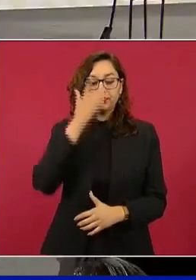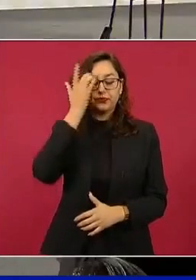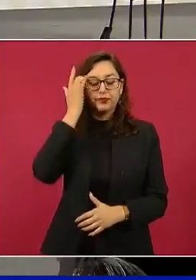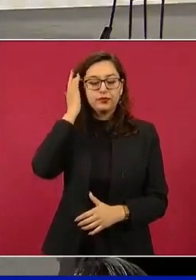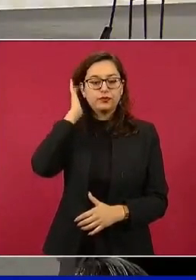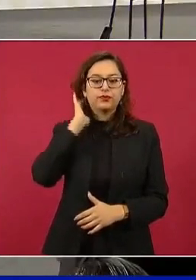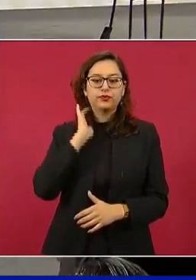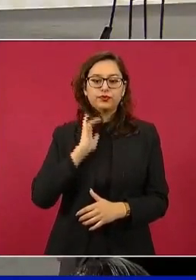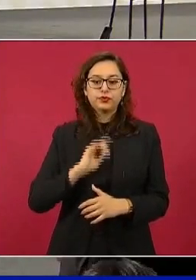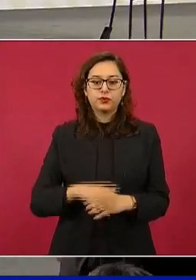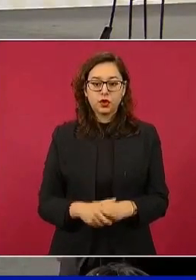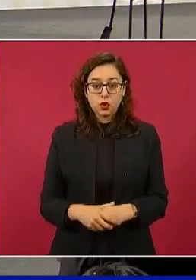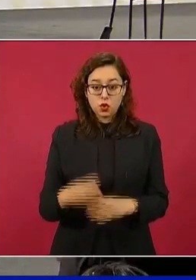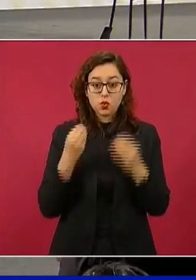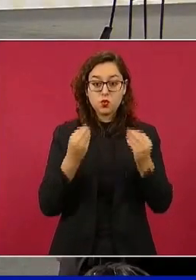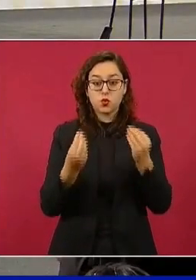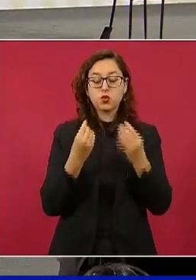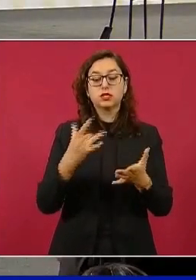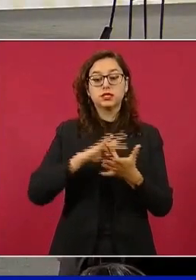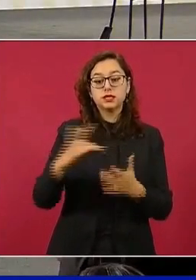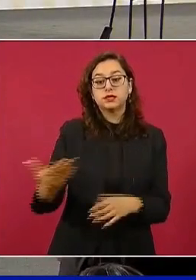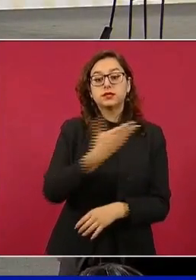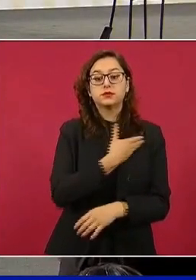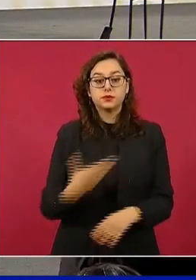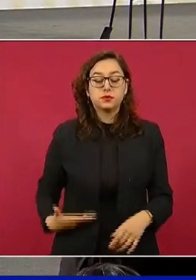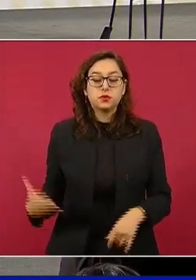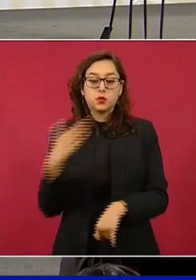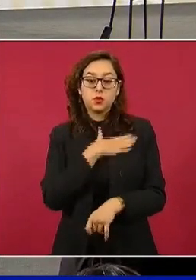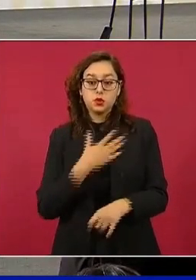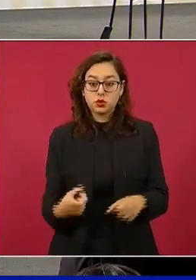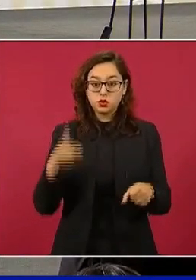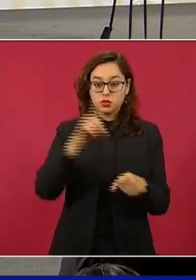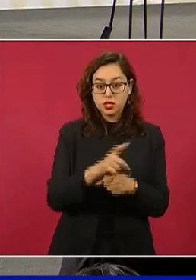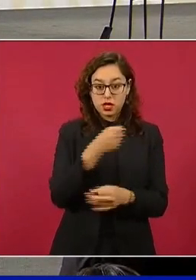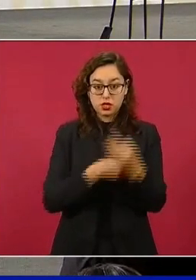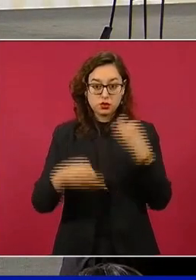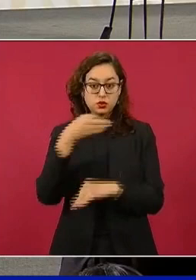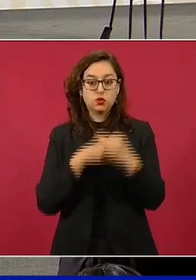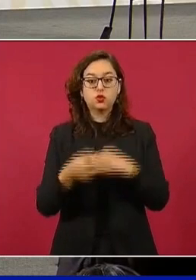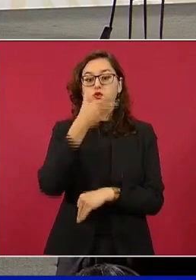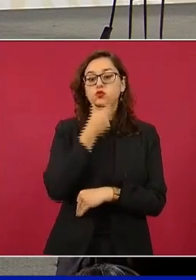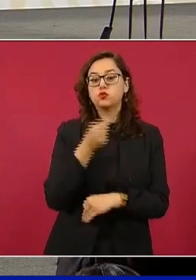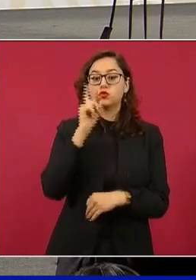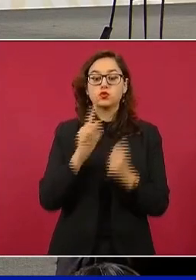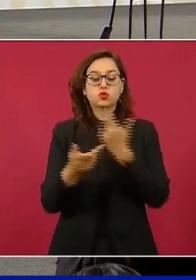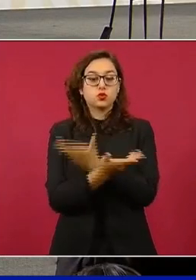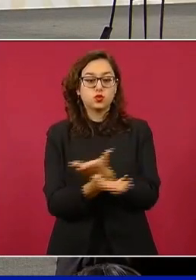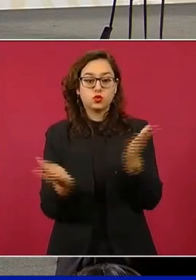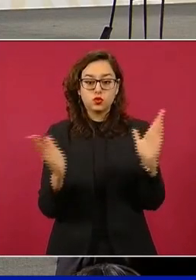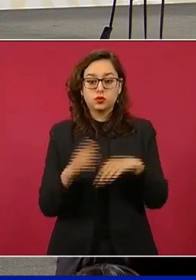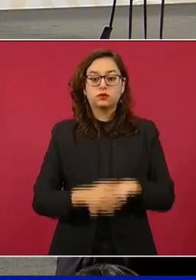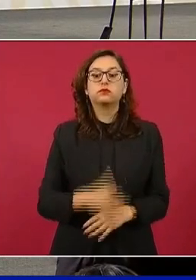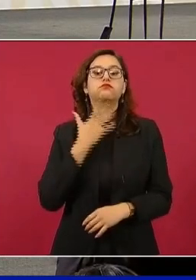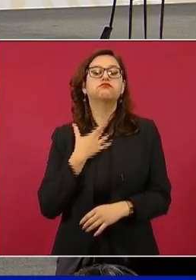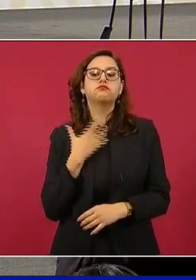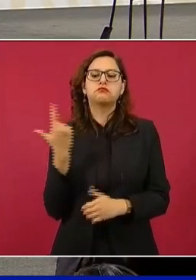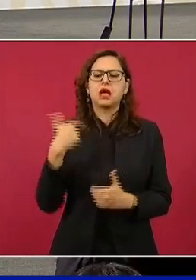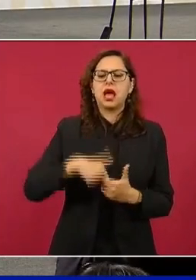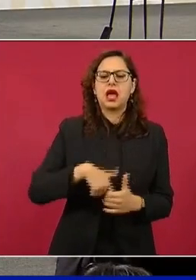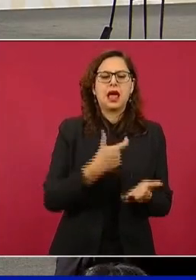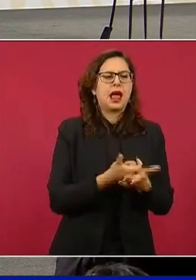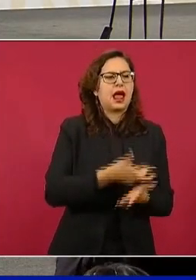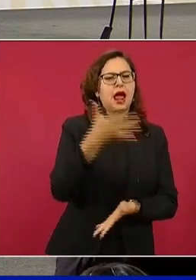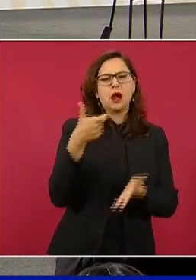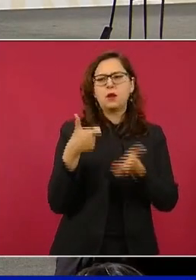Presidente, muy buenos días, muy buenos días a todas y a todos ustedes. ¿Quiénes quieren los precios de los combustibles, de la gasolina